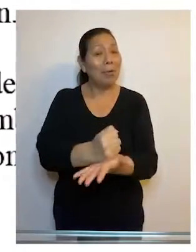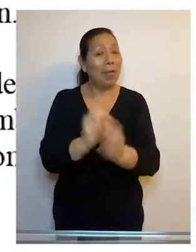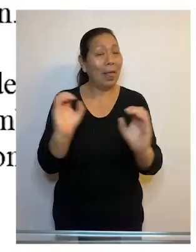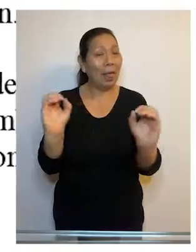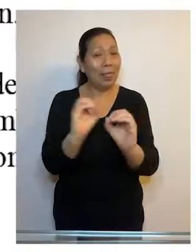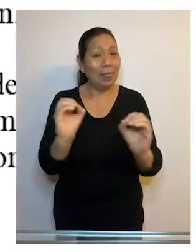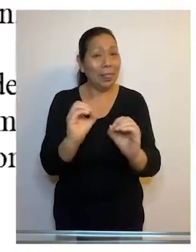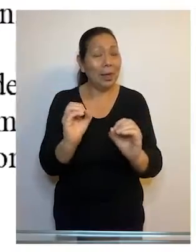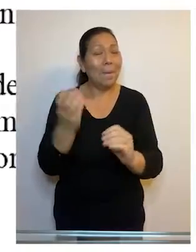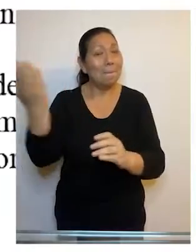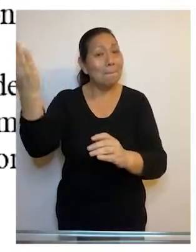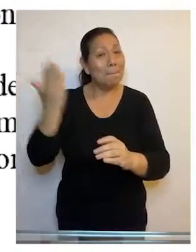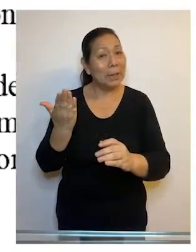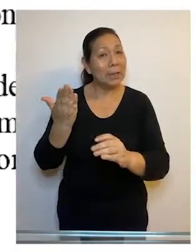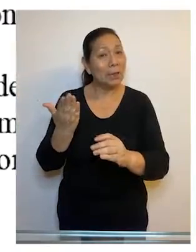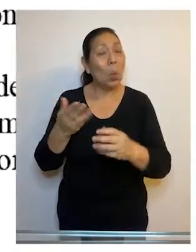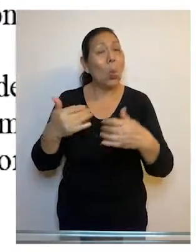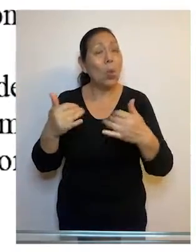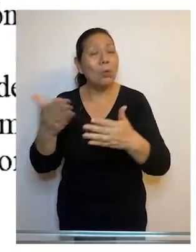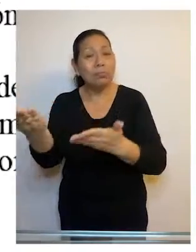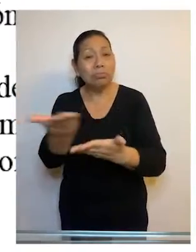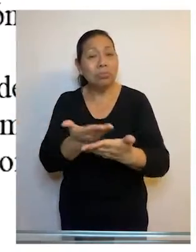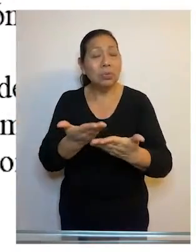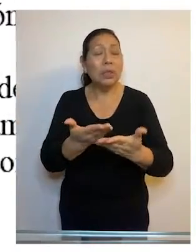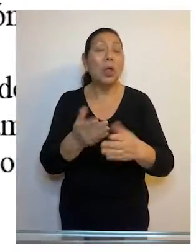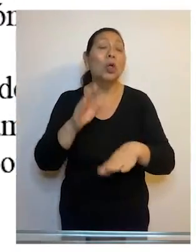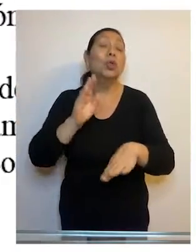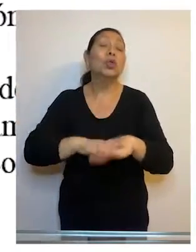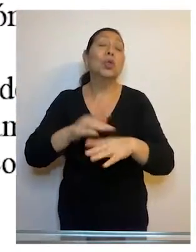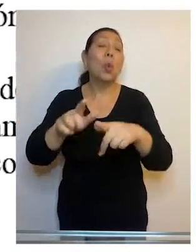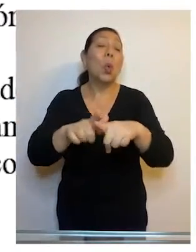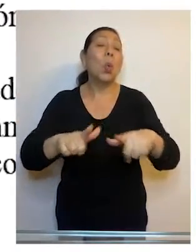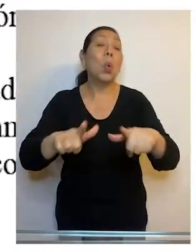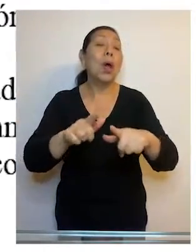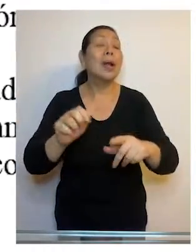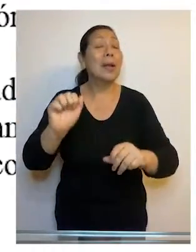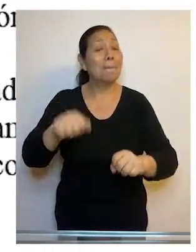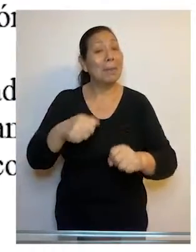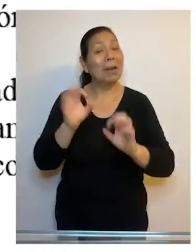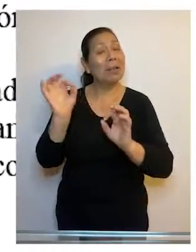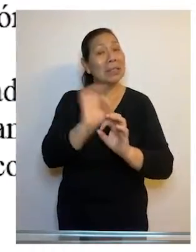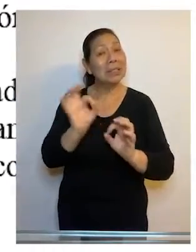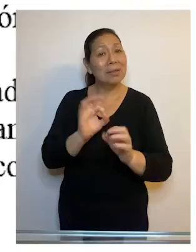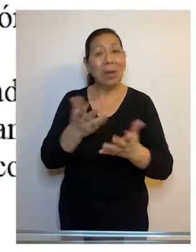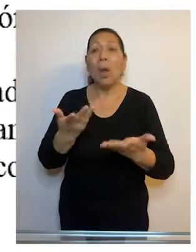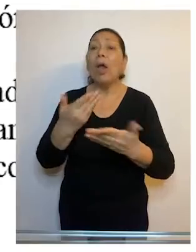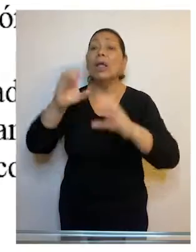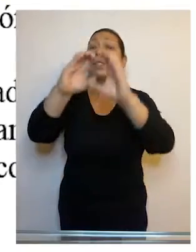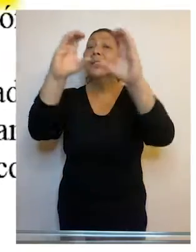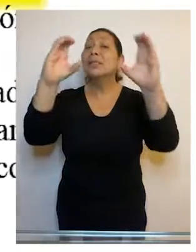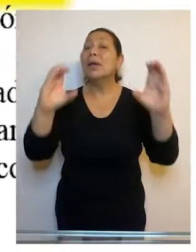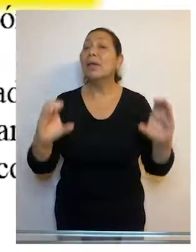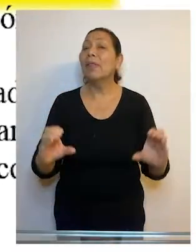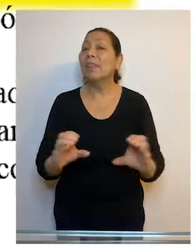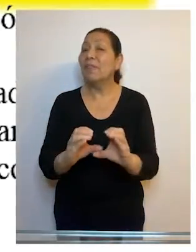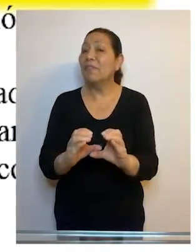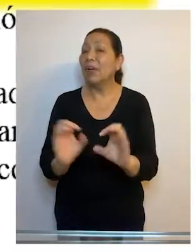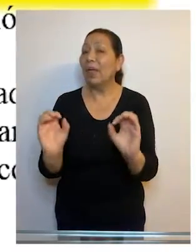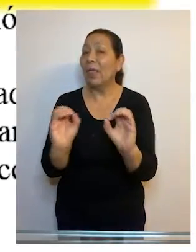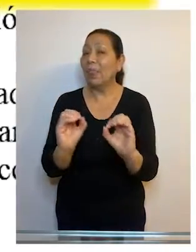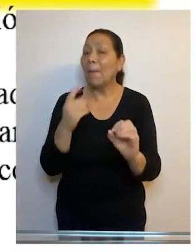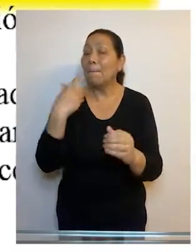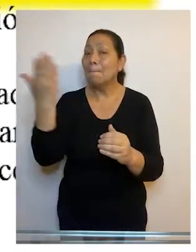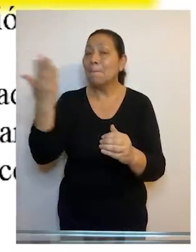y autorizar la construcción del centro comercial y de esparcimiento Huánuco sobre la zona de uso mixto sin exigir la certificación ambiental